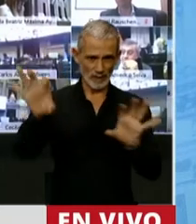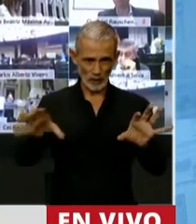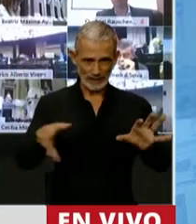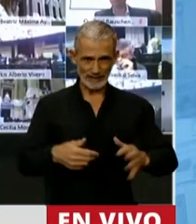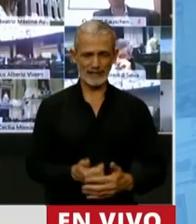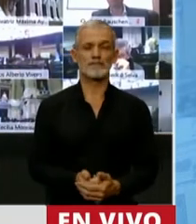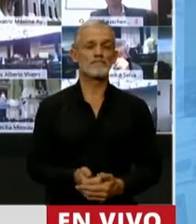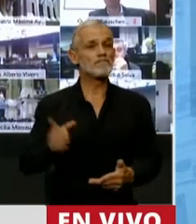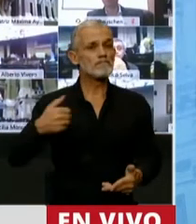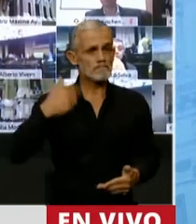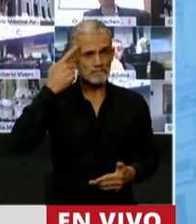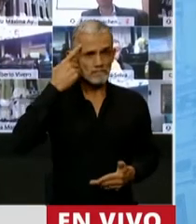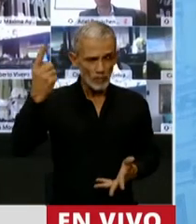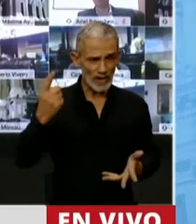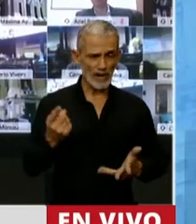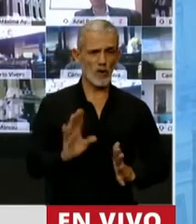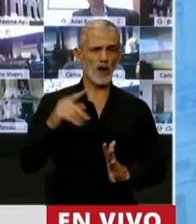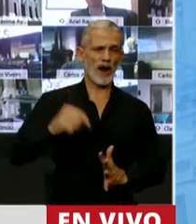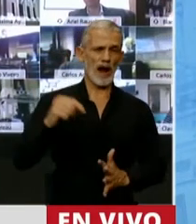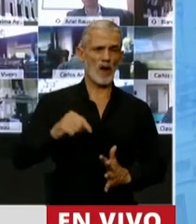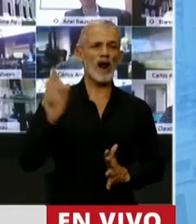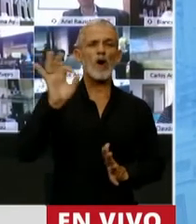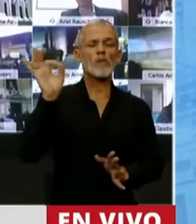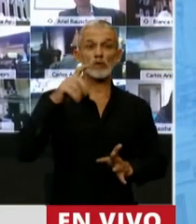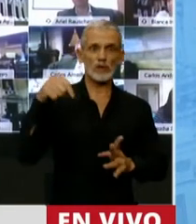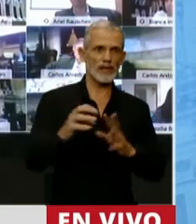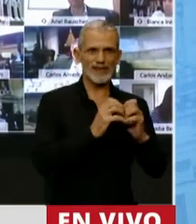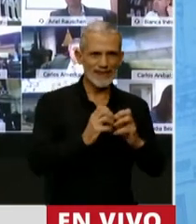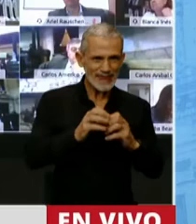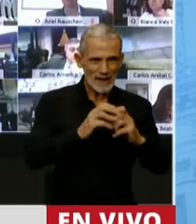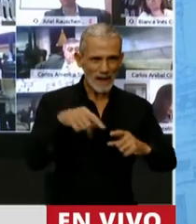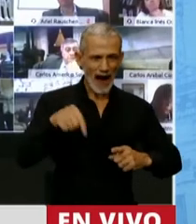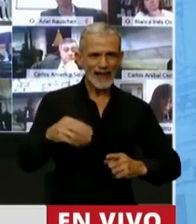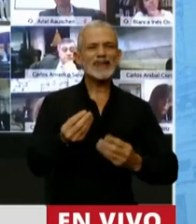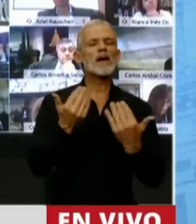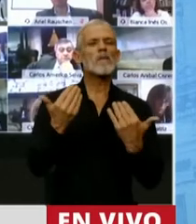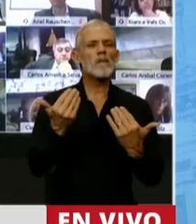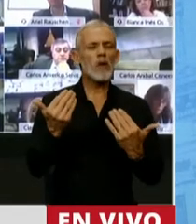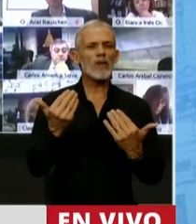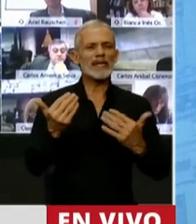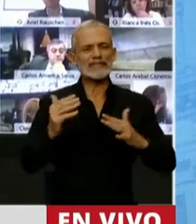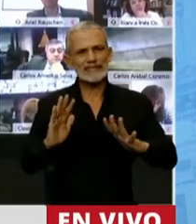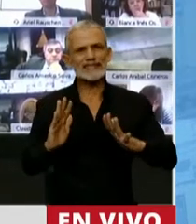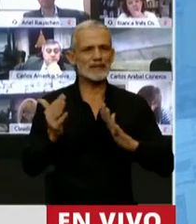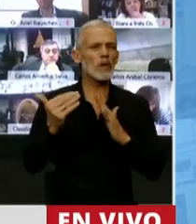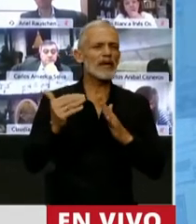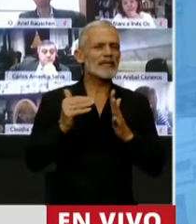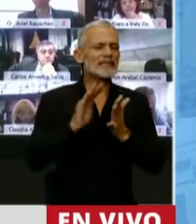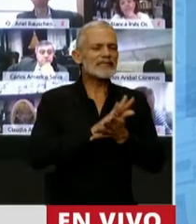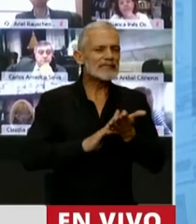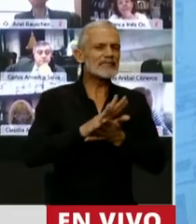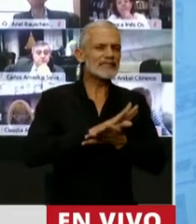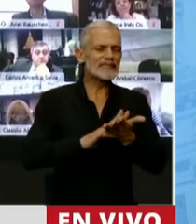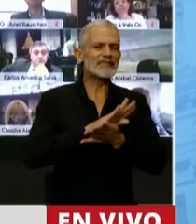Creo, Presidente, que estamos en la oportunidad en este debate de poder evitar lo que